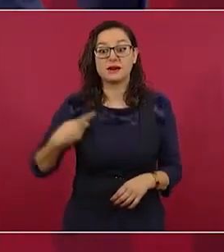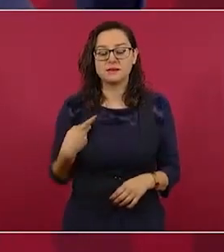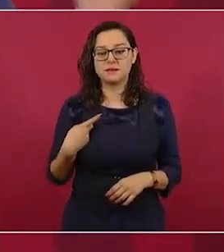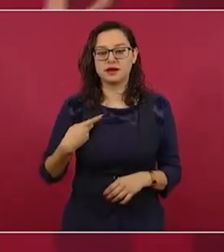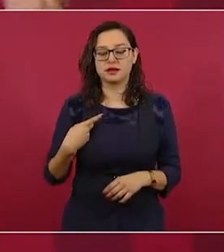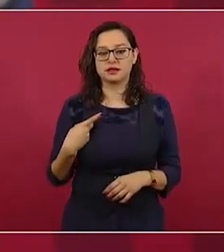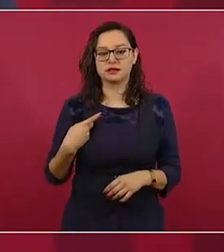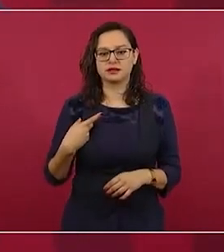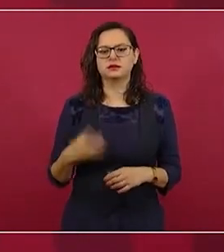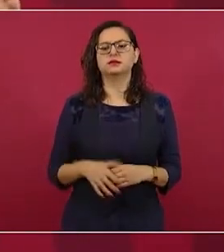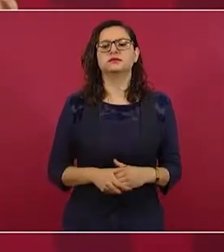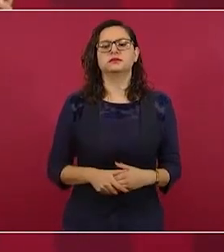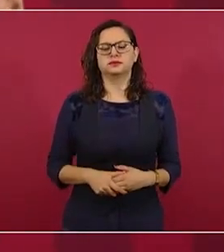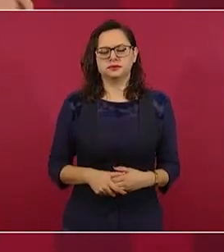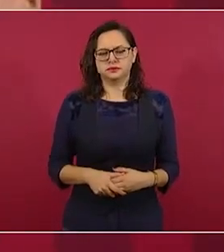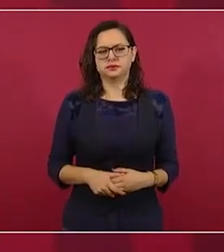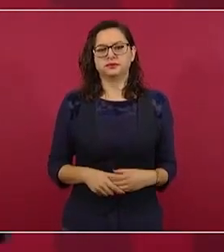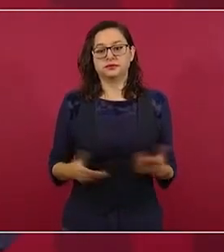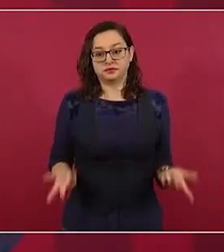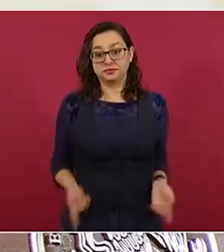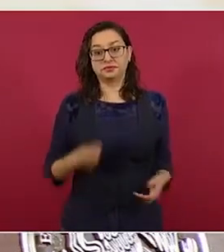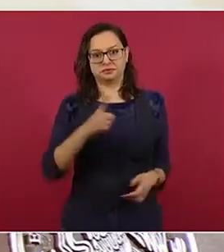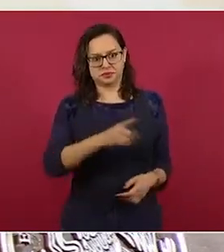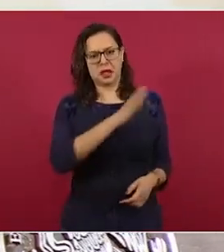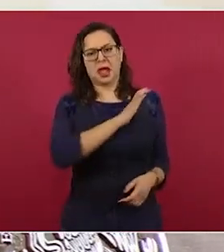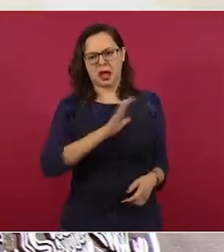¿qué es que el candidato está guapo?